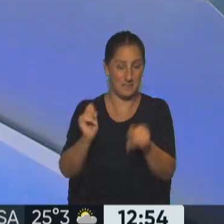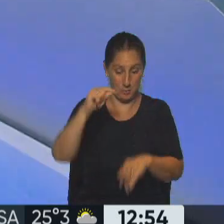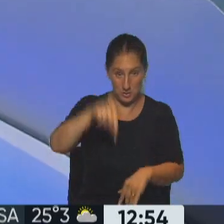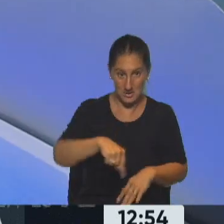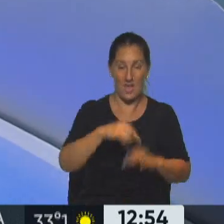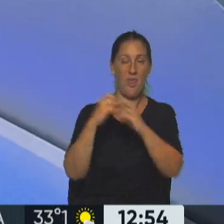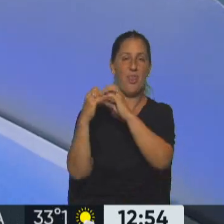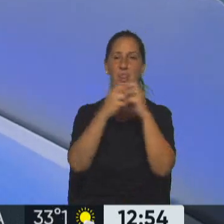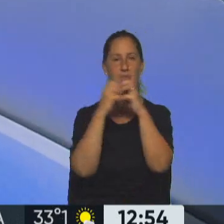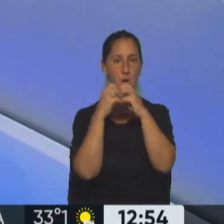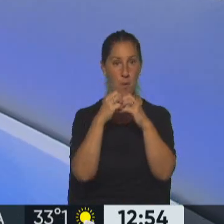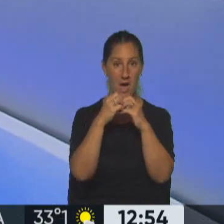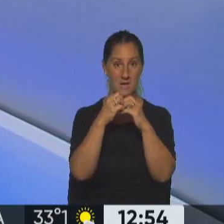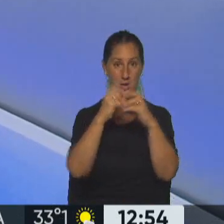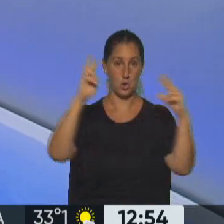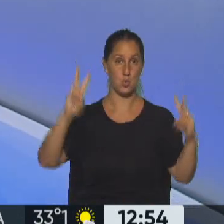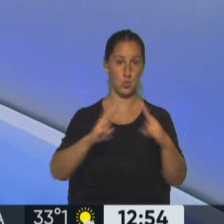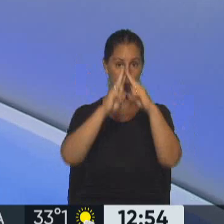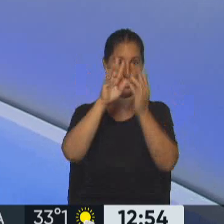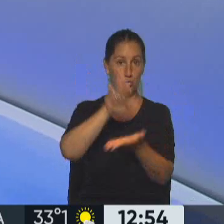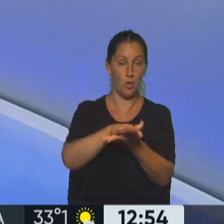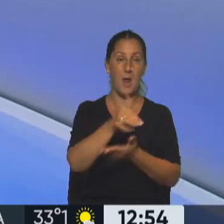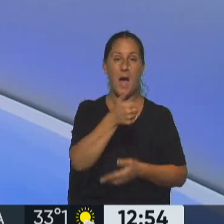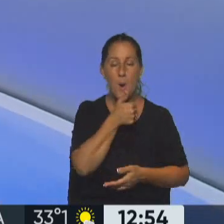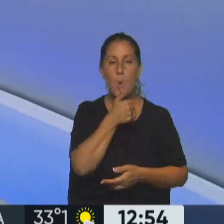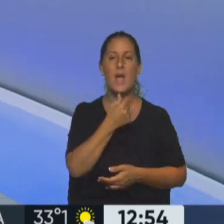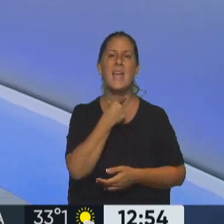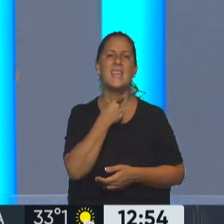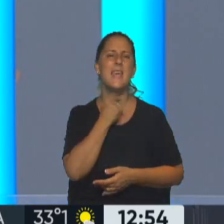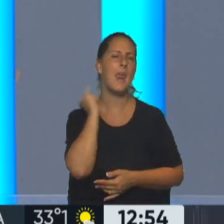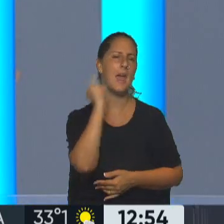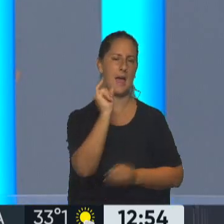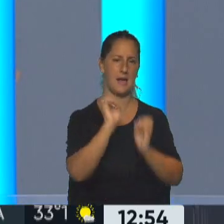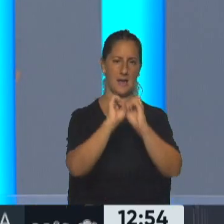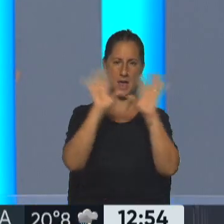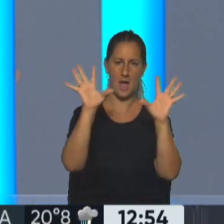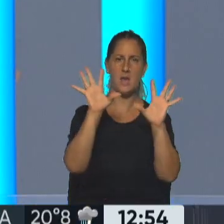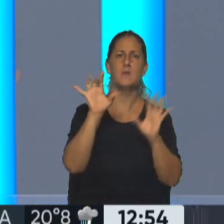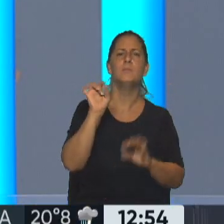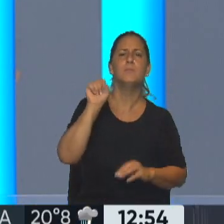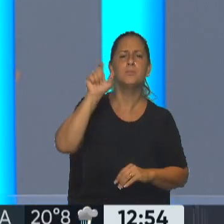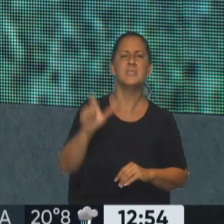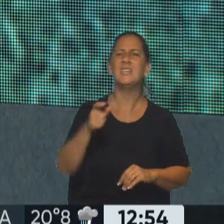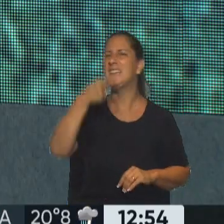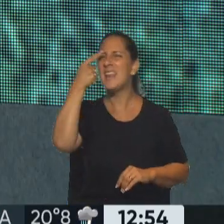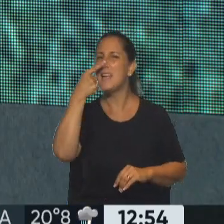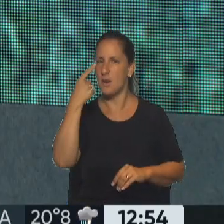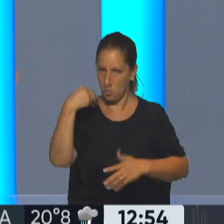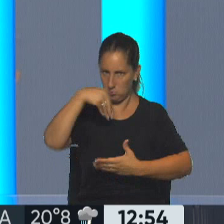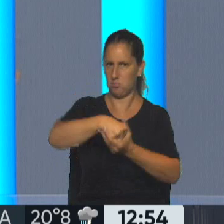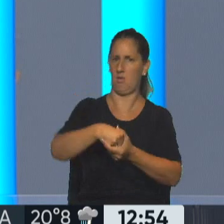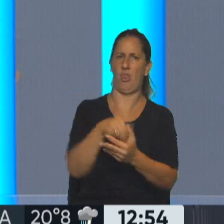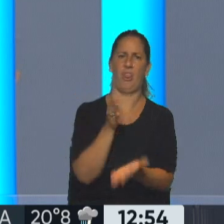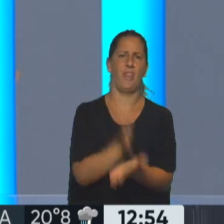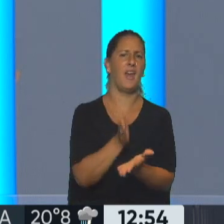discusiones de la cumbre sobre el agua, quieren además que quede bien en claro que son sujetos, no solo partes interesadas, sino sujetos de